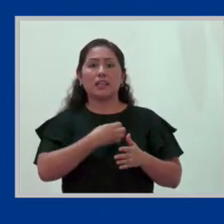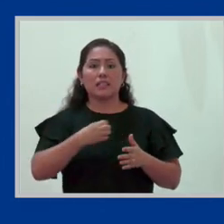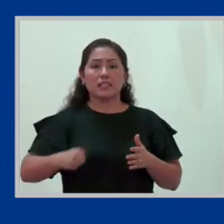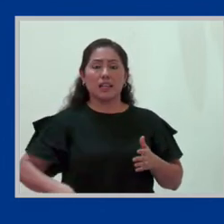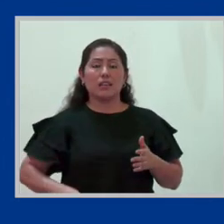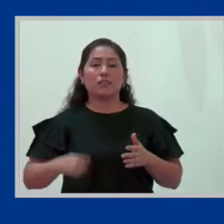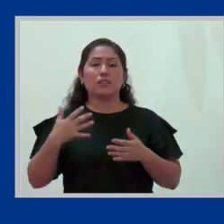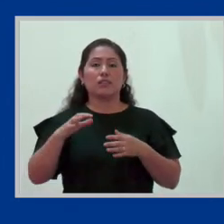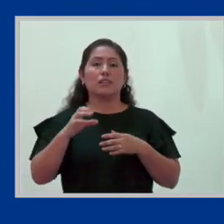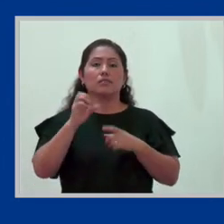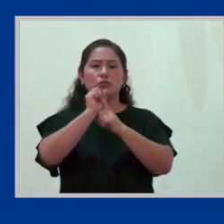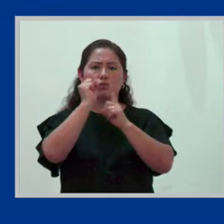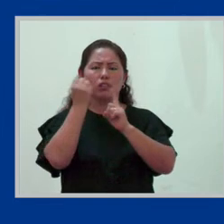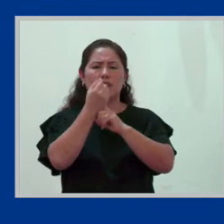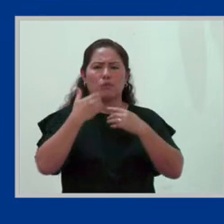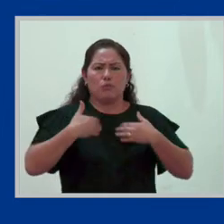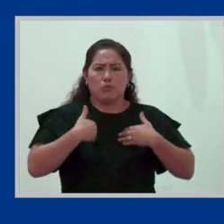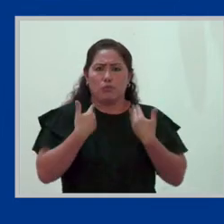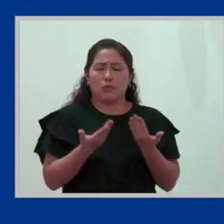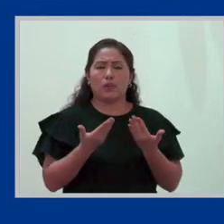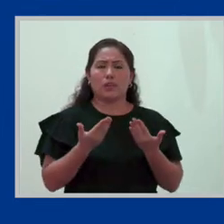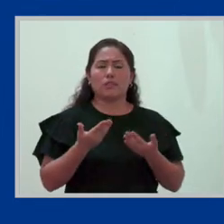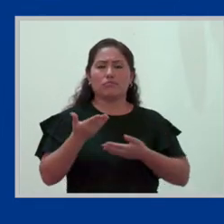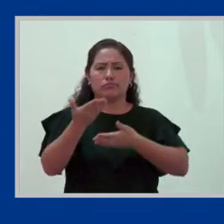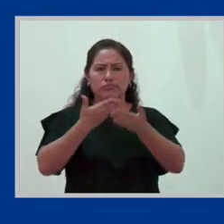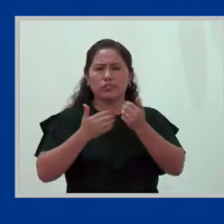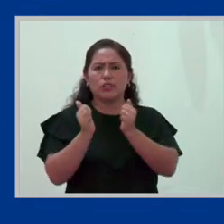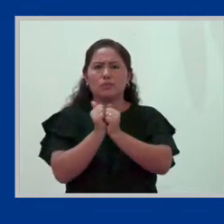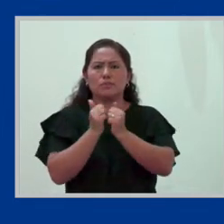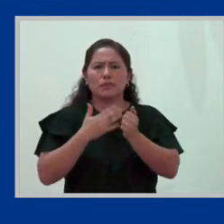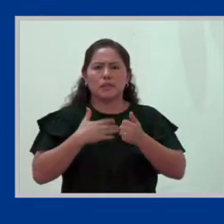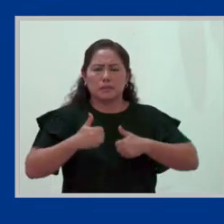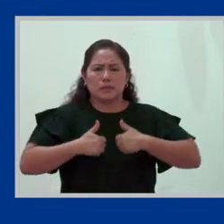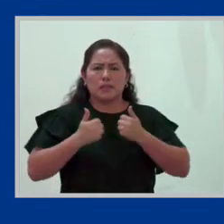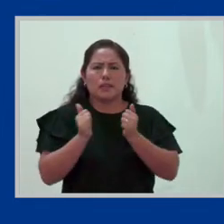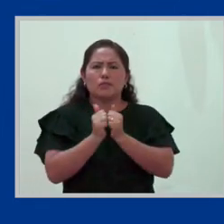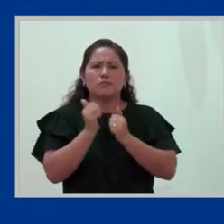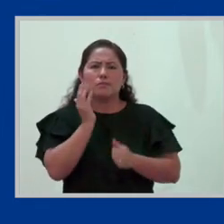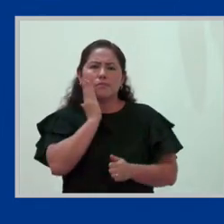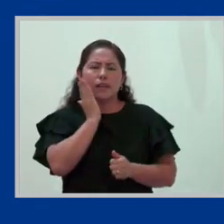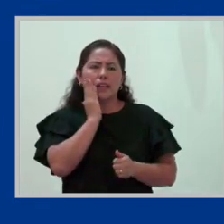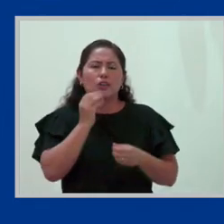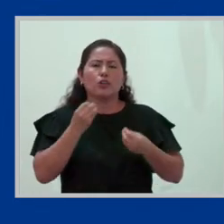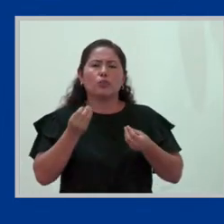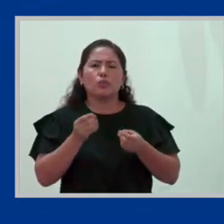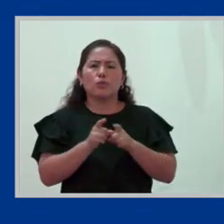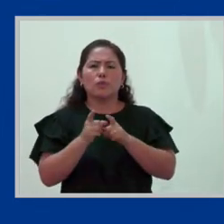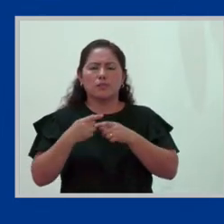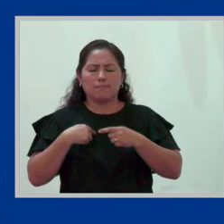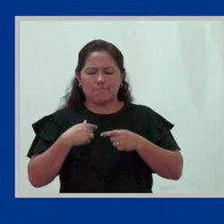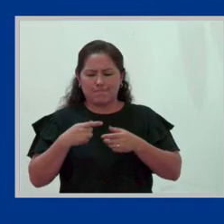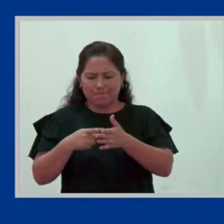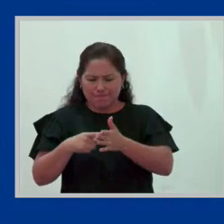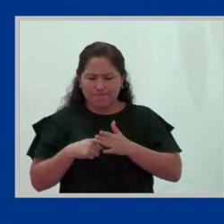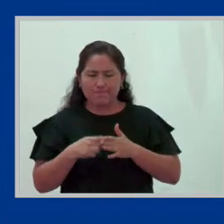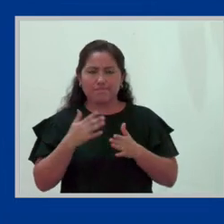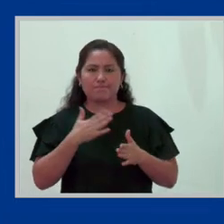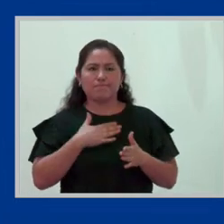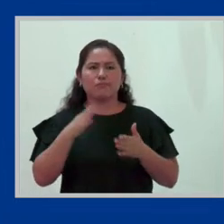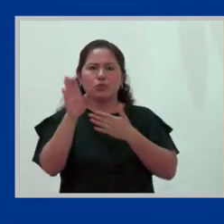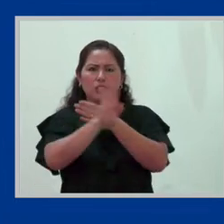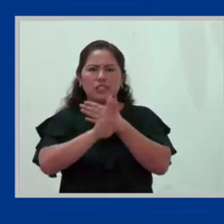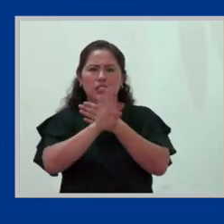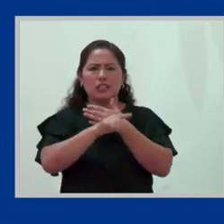que yo pueda conciliar mi vida de madre con mi vida profesional, ¿no? Exijo de que hayan medidas y